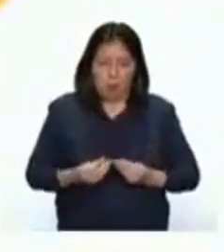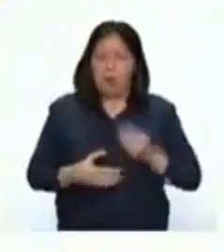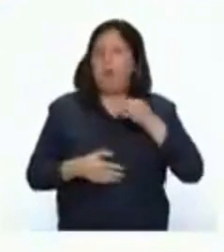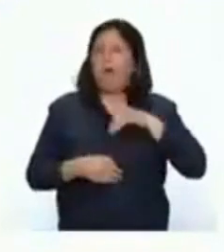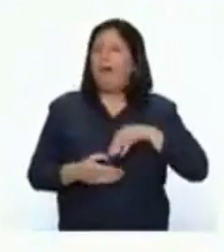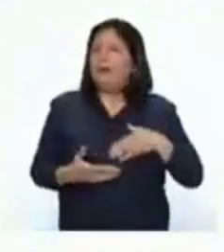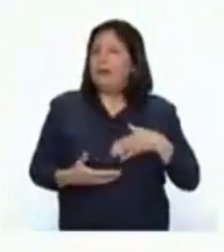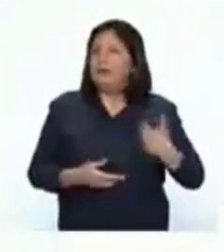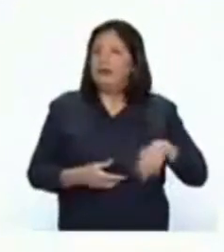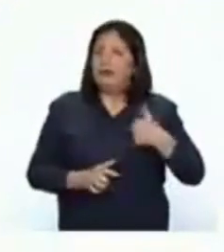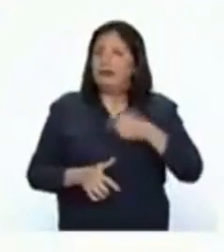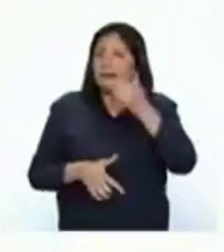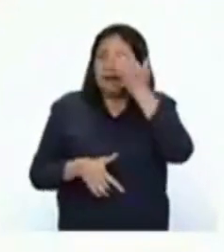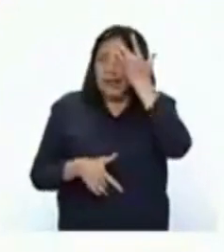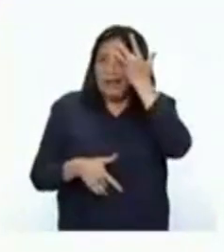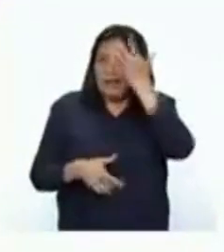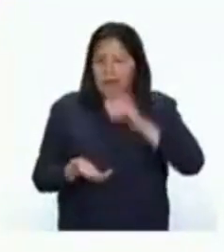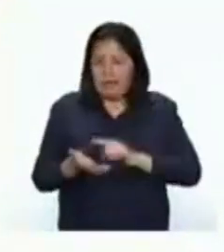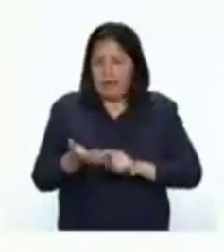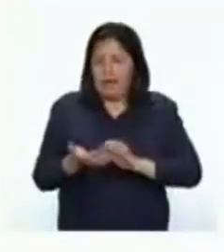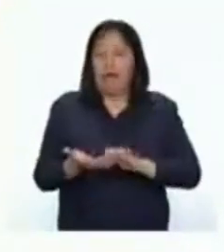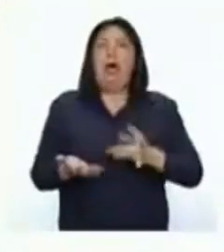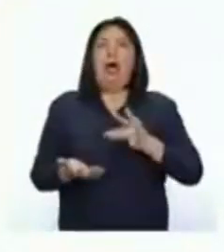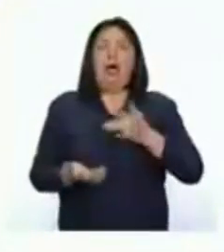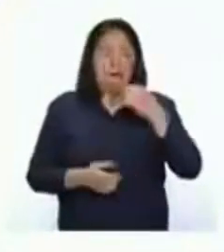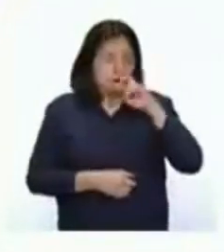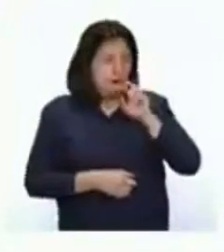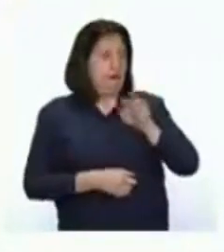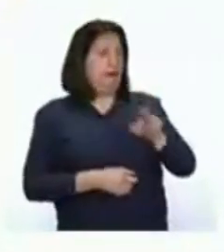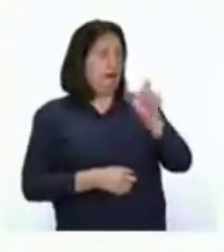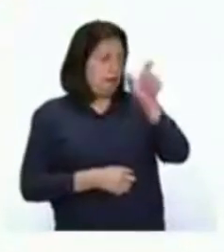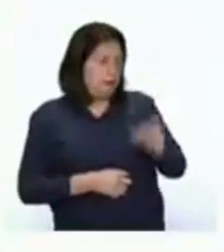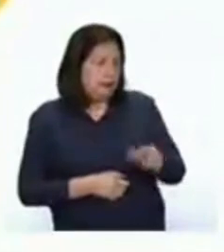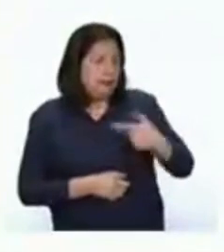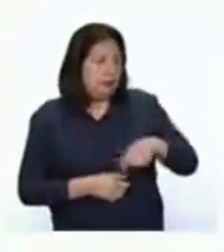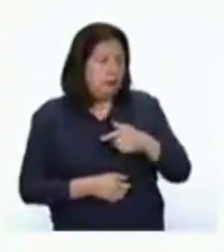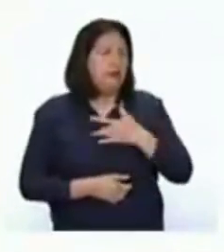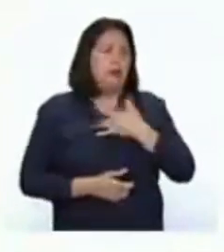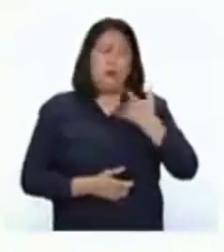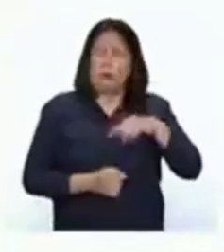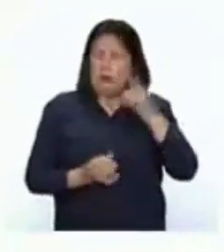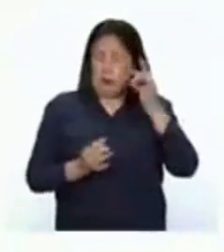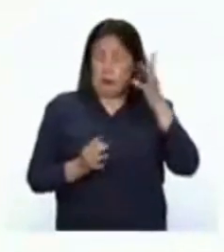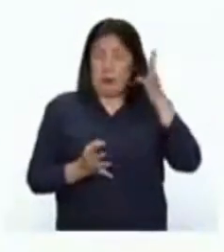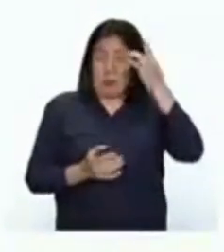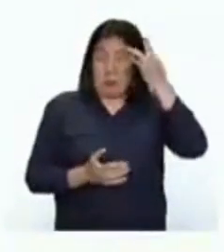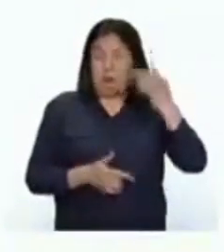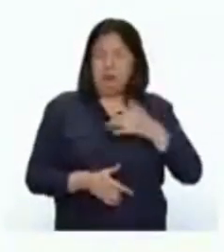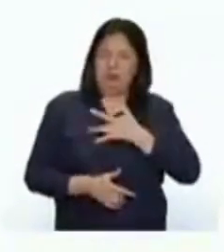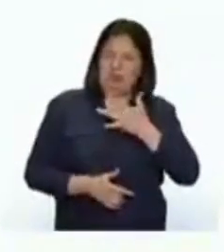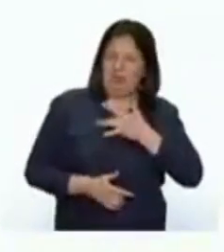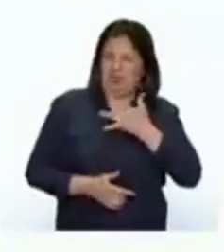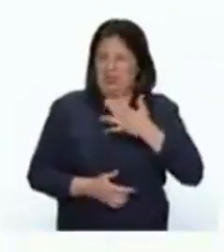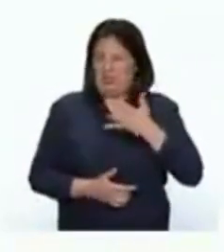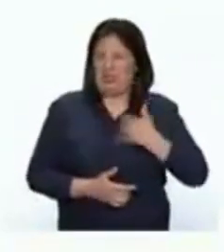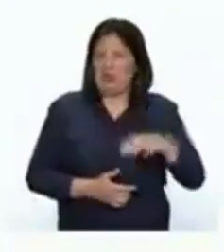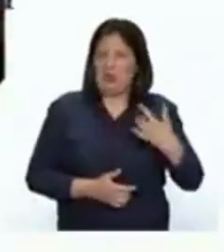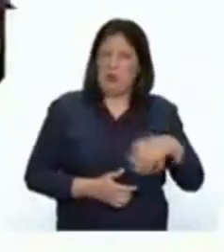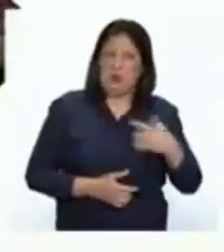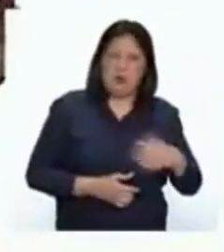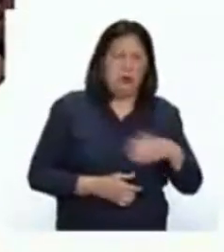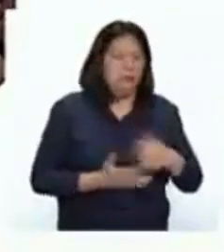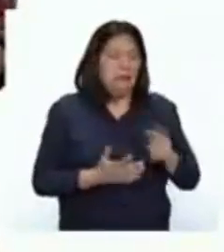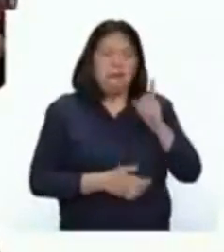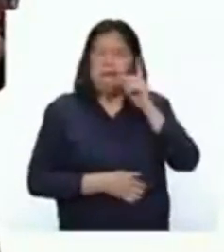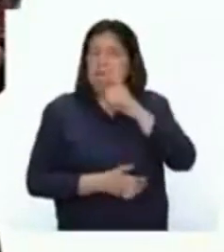entonces cuando la anemia se hace más notoria y la persona que la tiene puede empeorar, ya que los síntomas se hacen cada vez más serios.